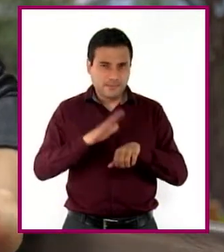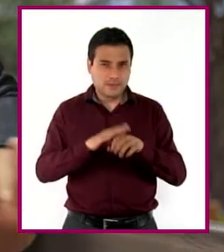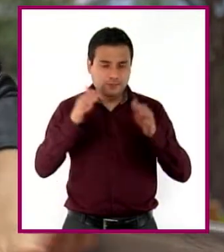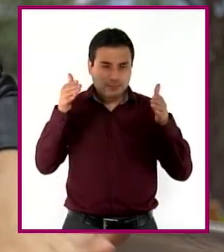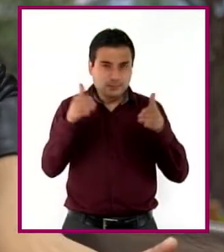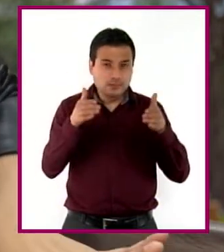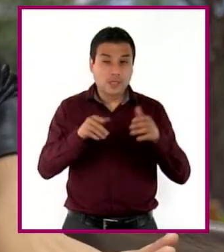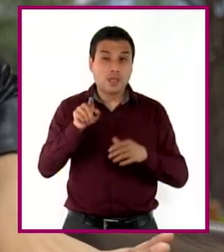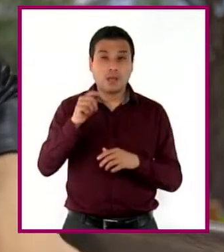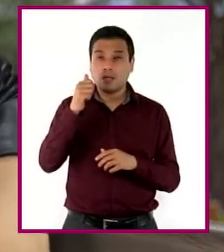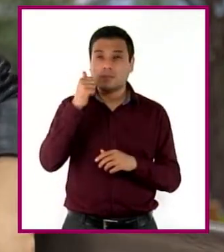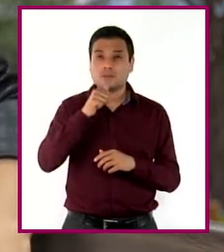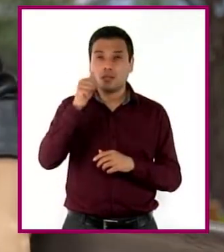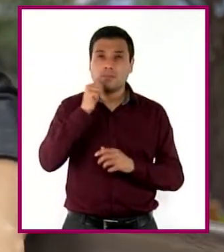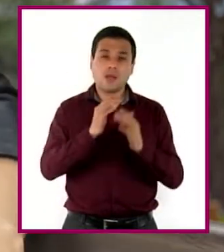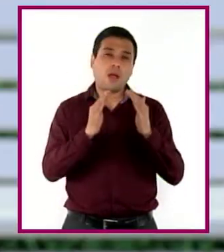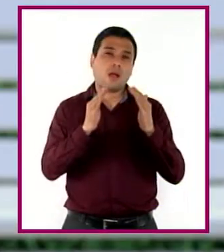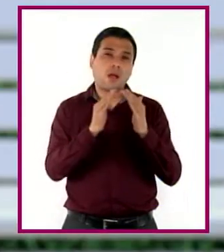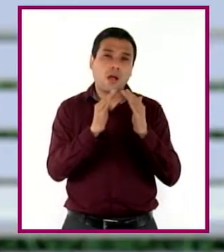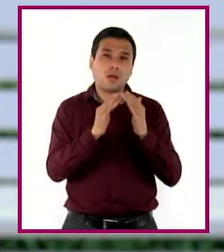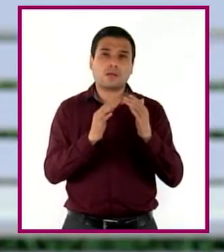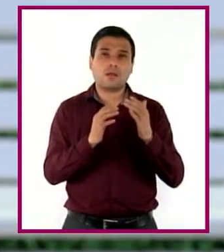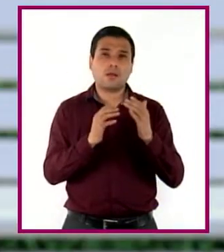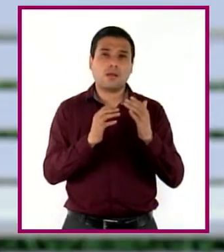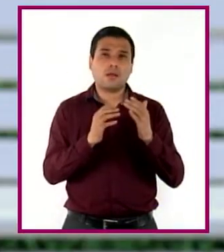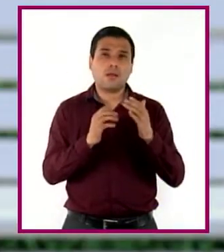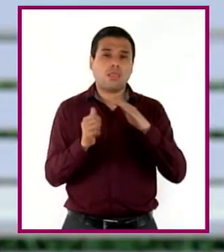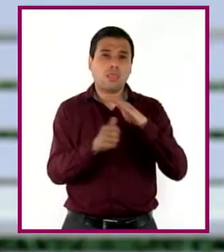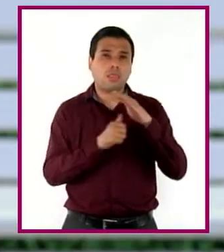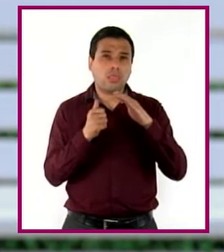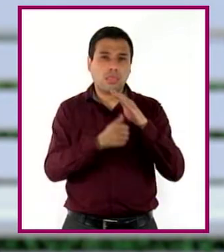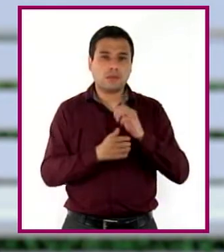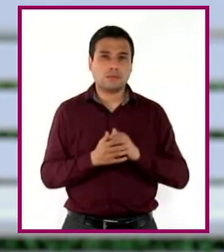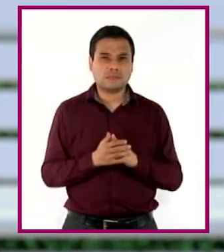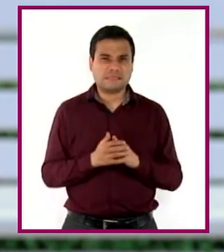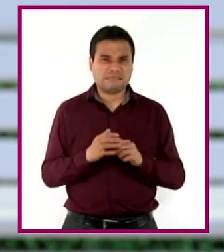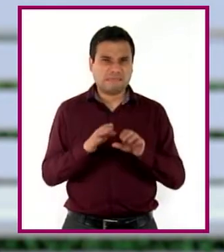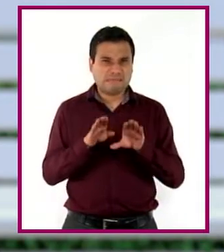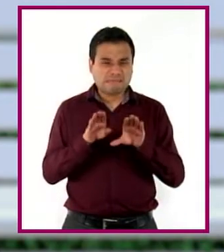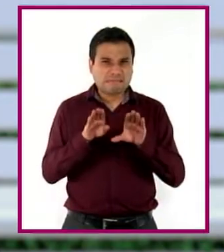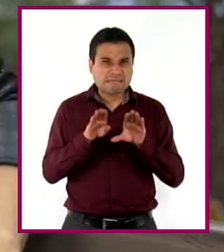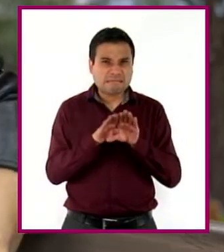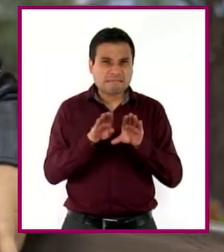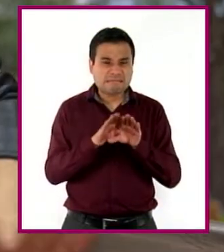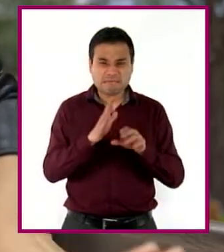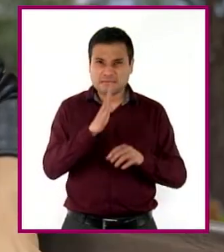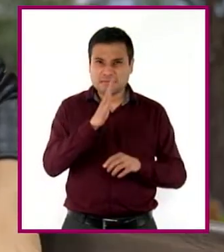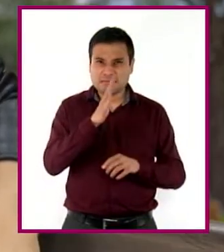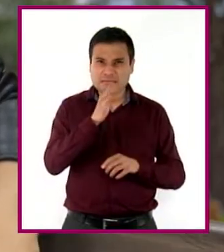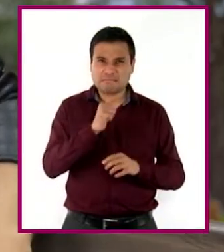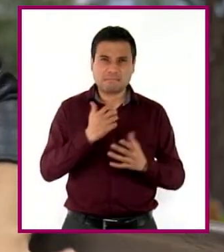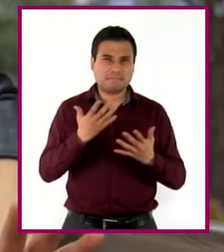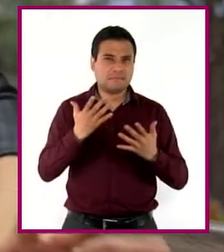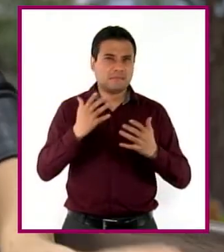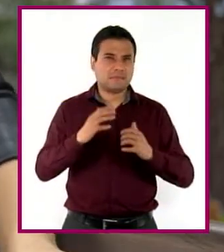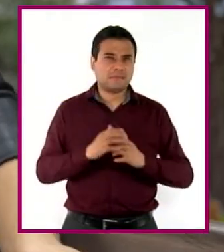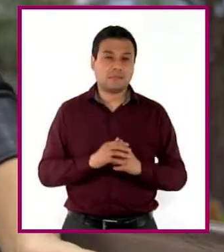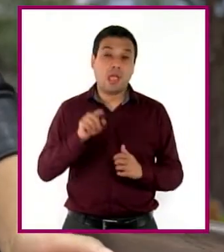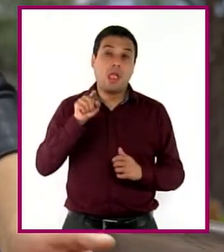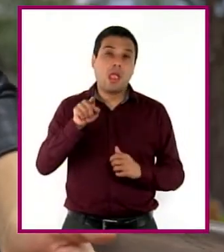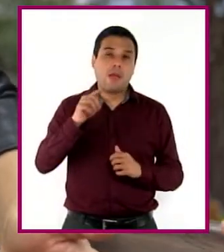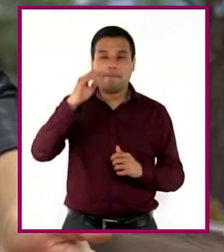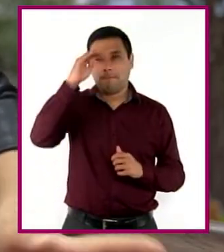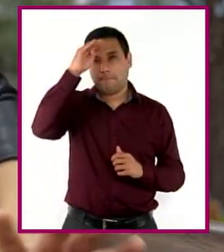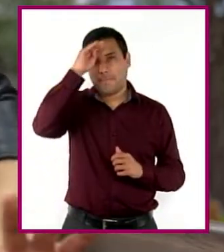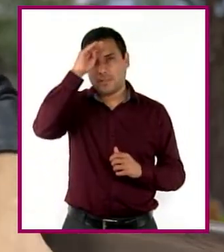pasa casi todo el día en casa de mi abuela. Pues, ¿qué se imaginaba que iba a pasar cuando acabara de estudiar? No sé. Que le dieran un gran